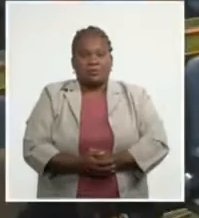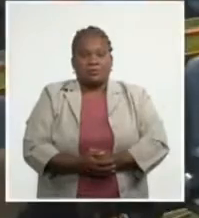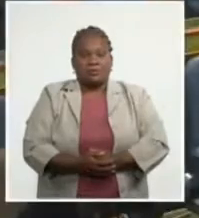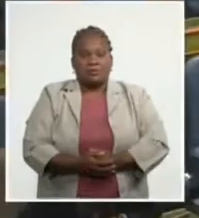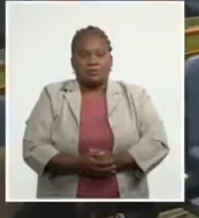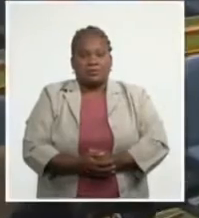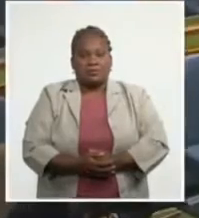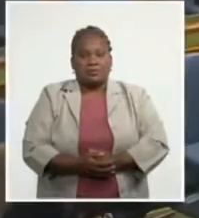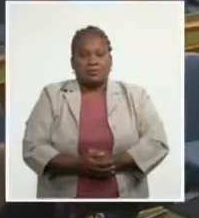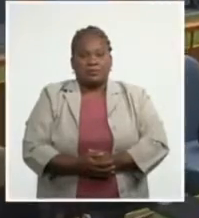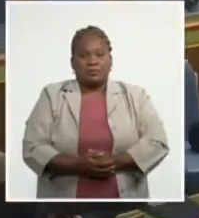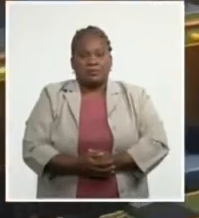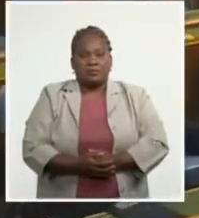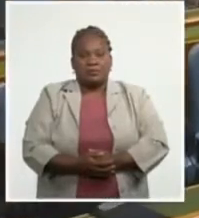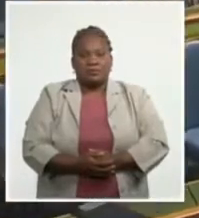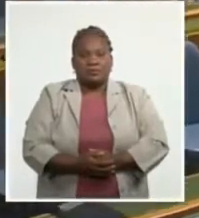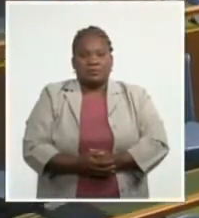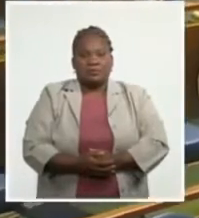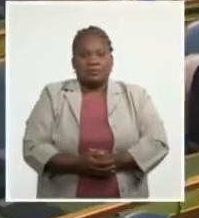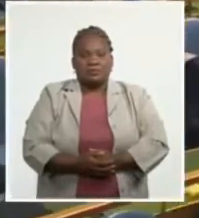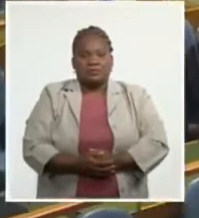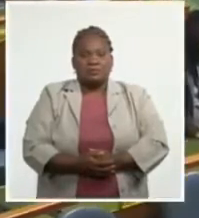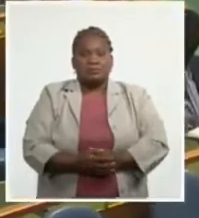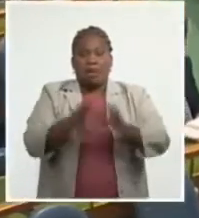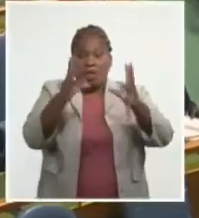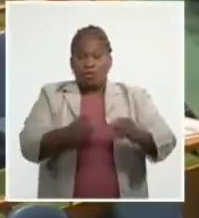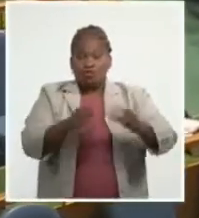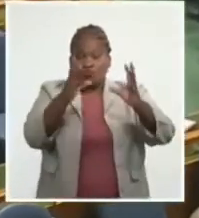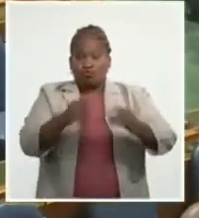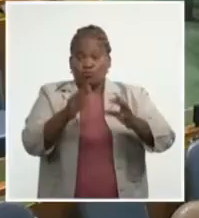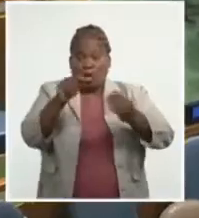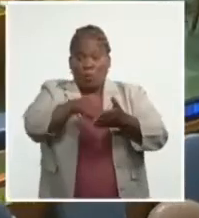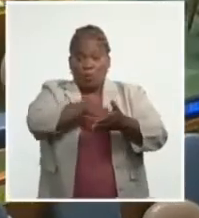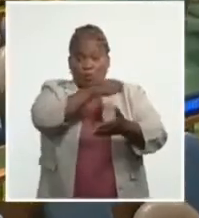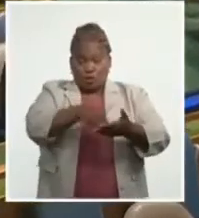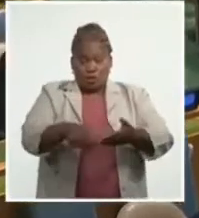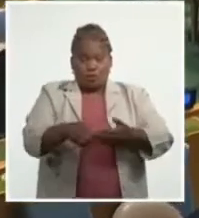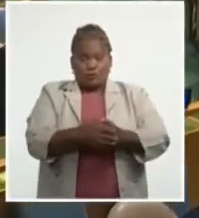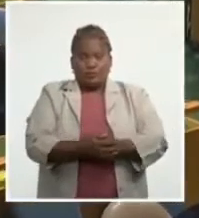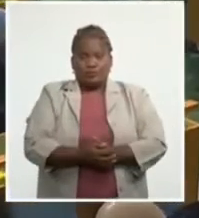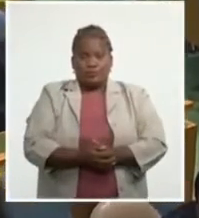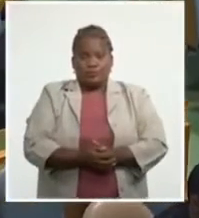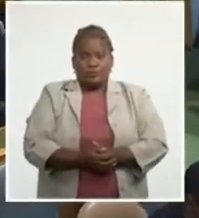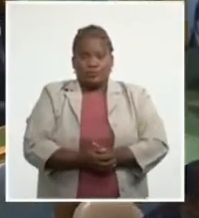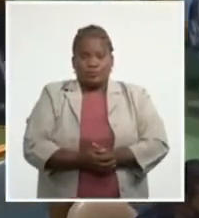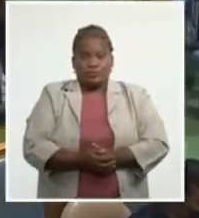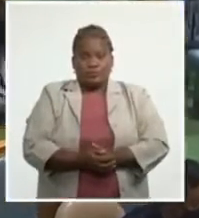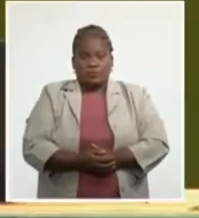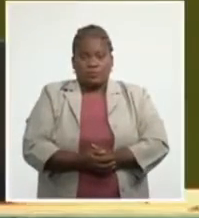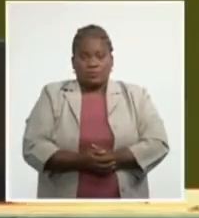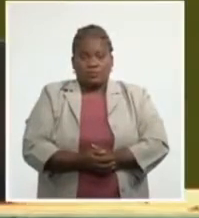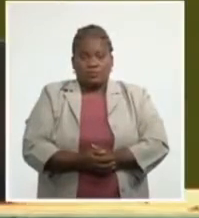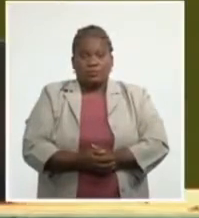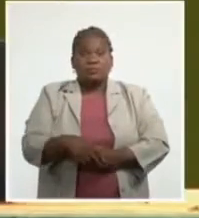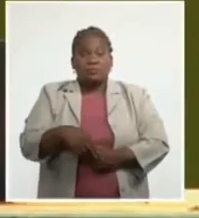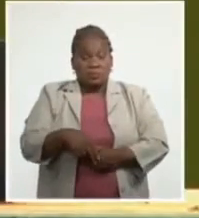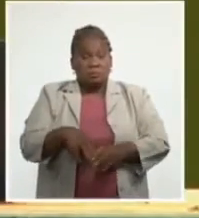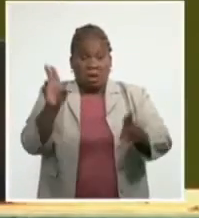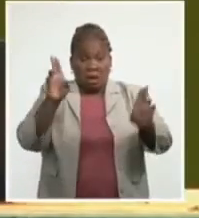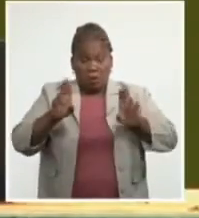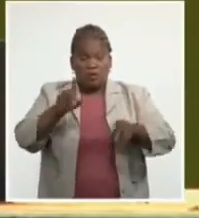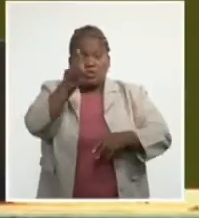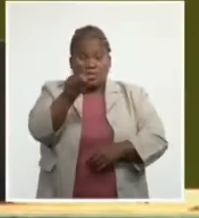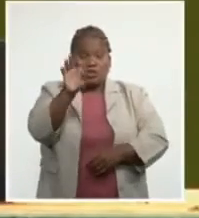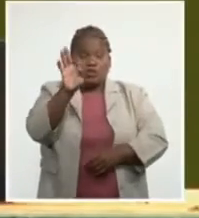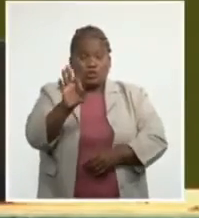señor Los resultados de la votación son los siguientes. A favor, 184.